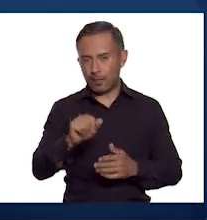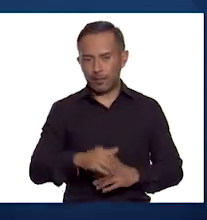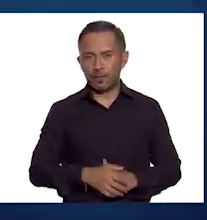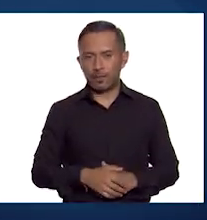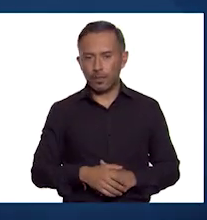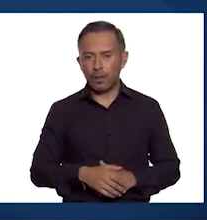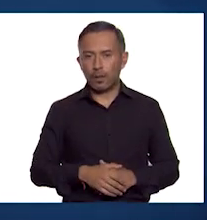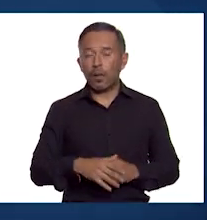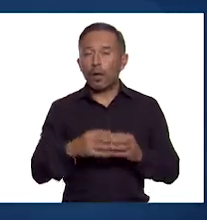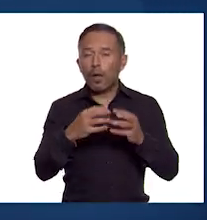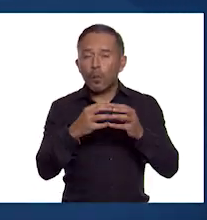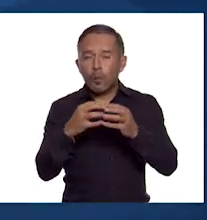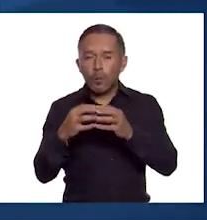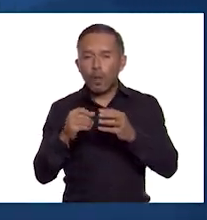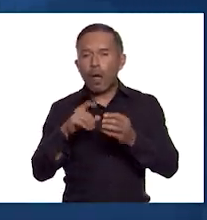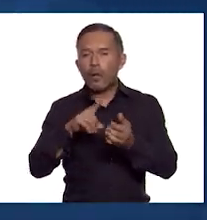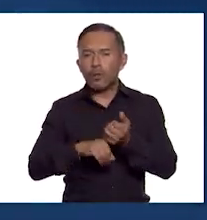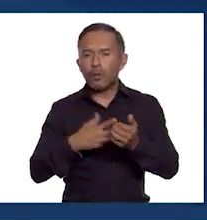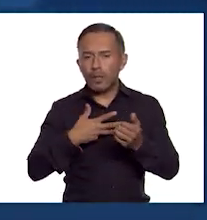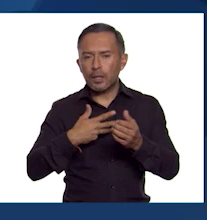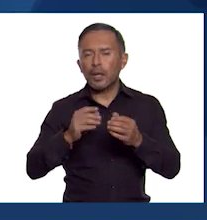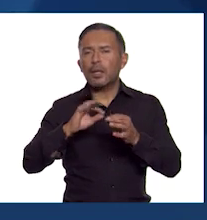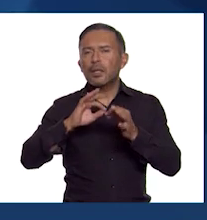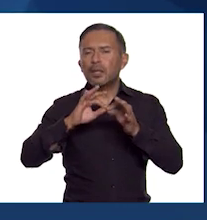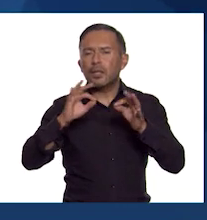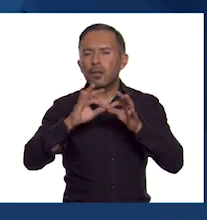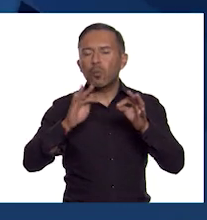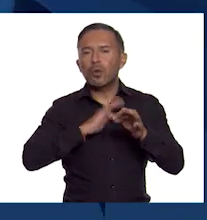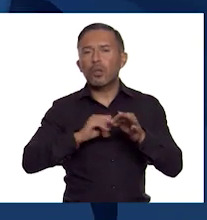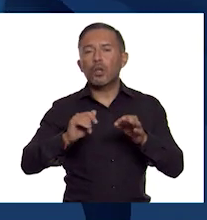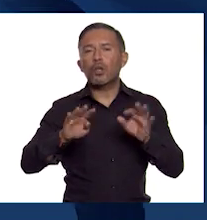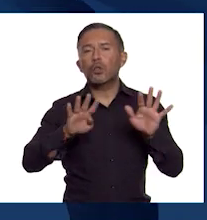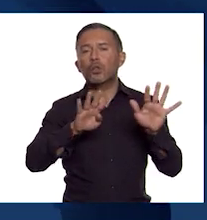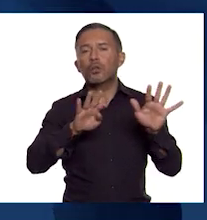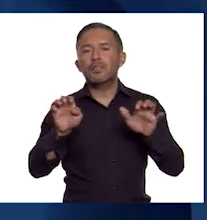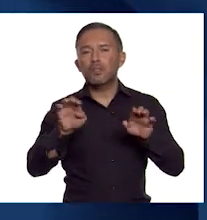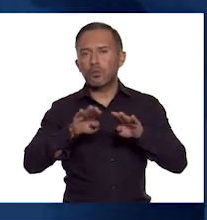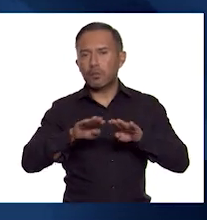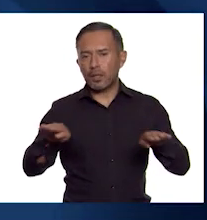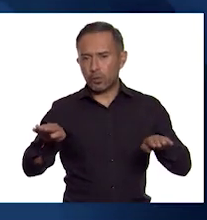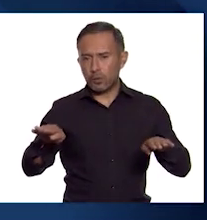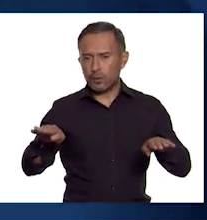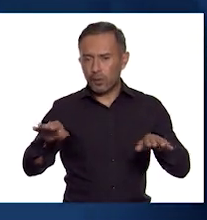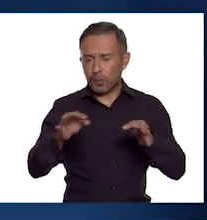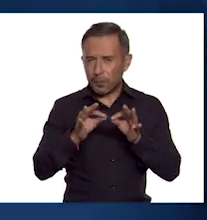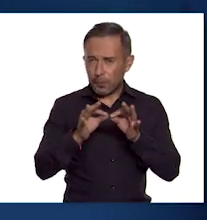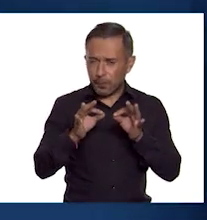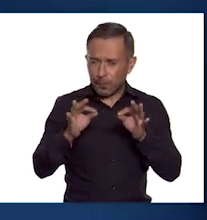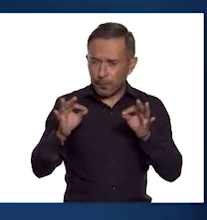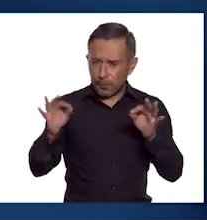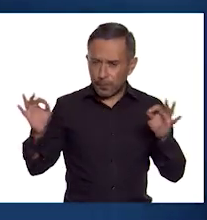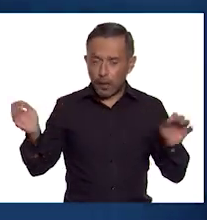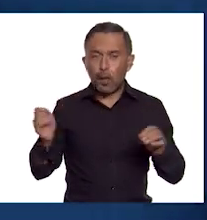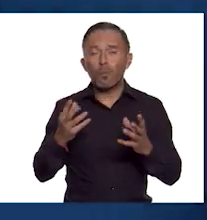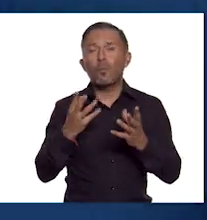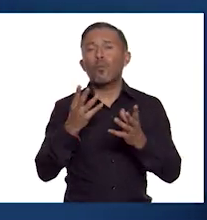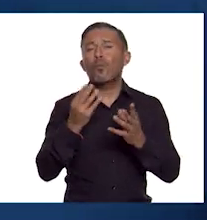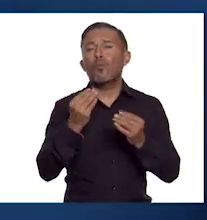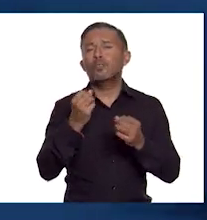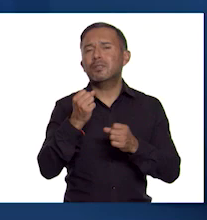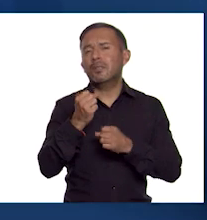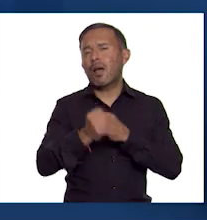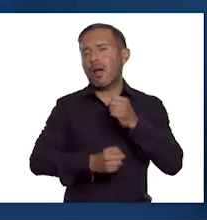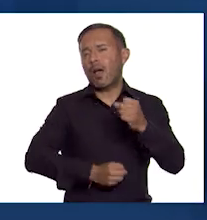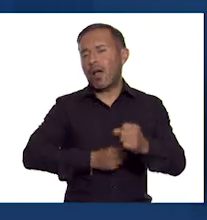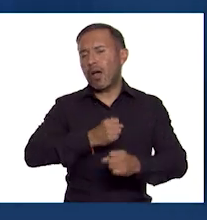Cada capullo está hecho de un fino hilo de más de 900 metros de largo y por muchos siglos fue uno de los secretos